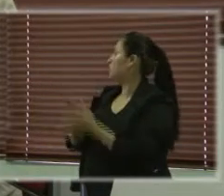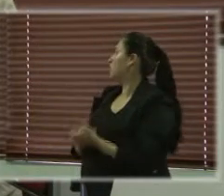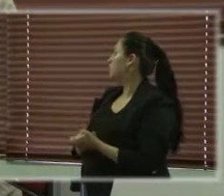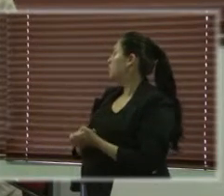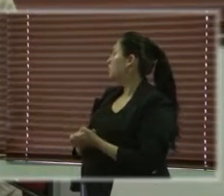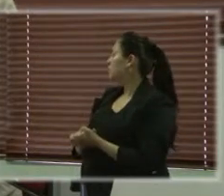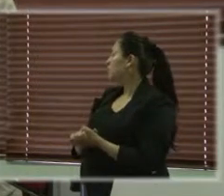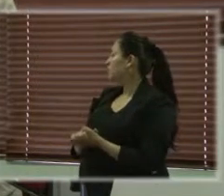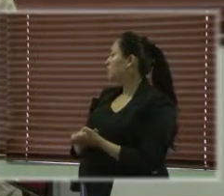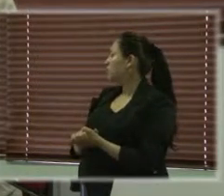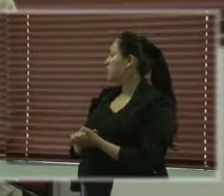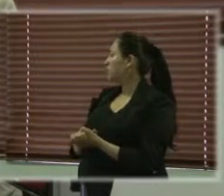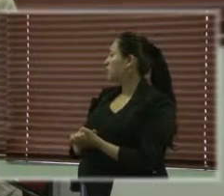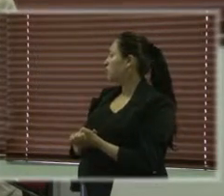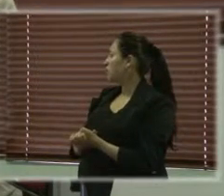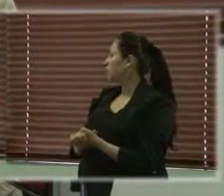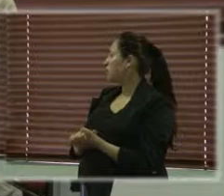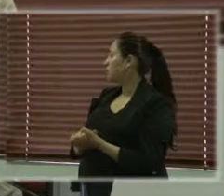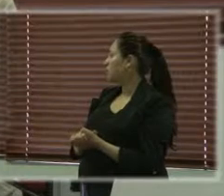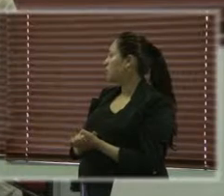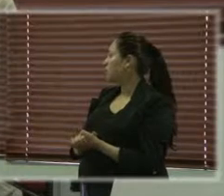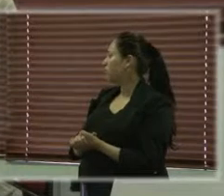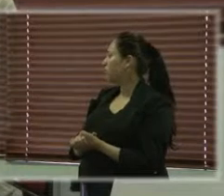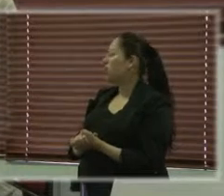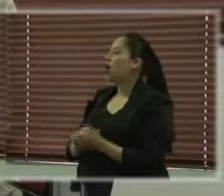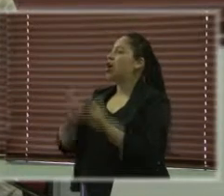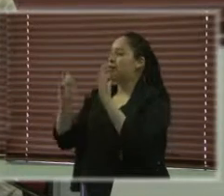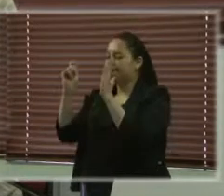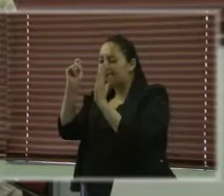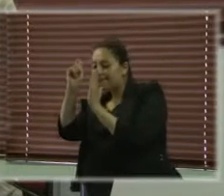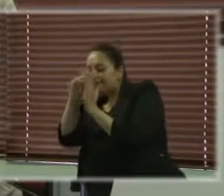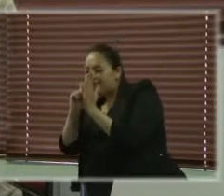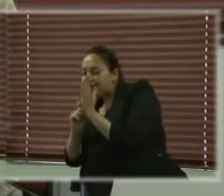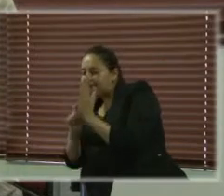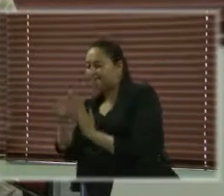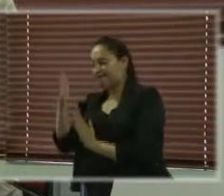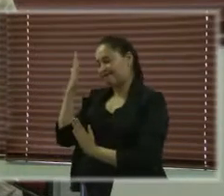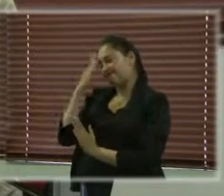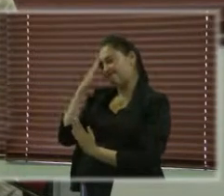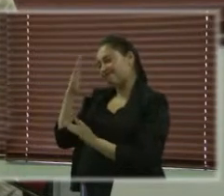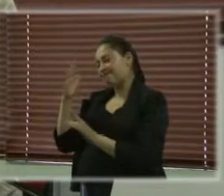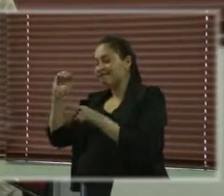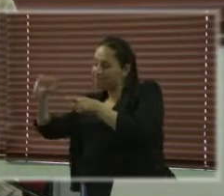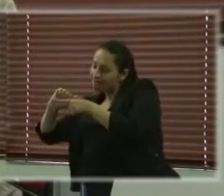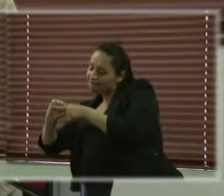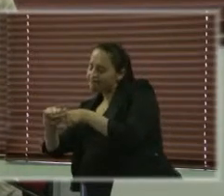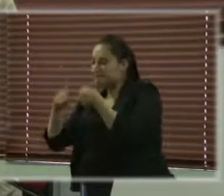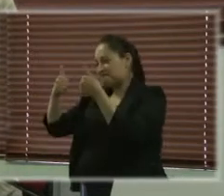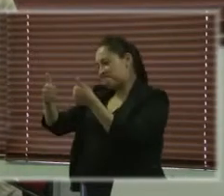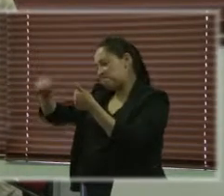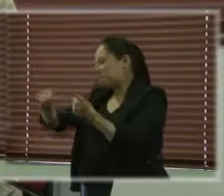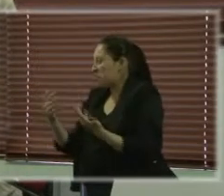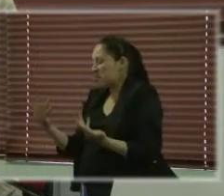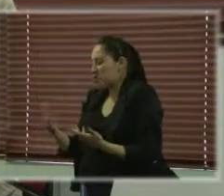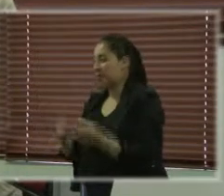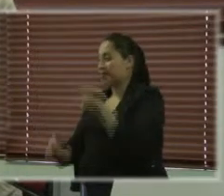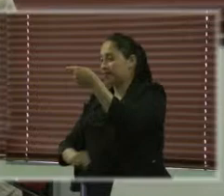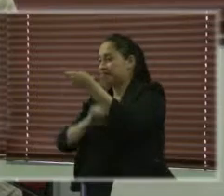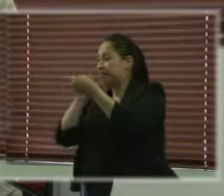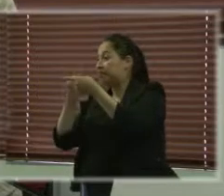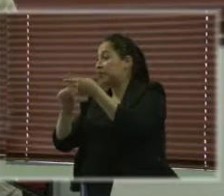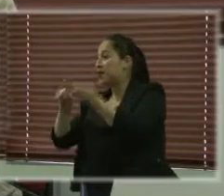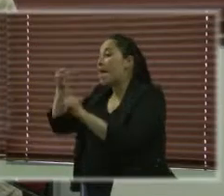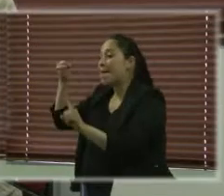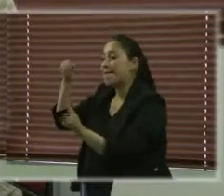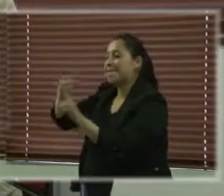Los criterios así grandes que definen si una práctica es buena o no es, primero que tiene un